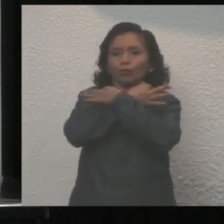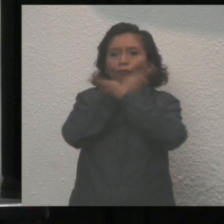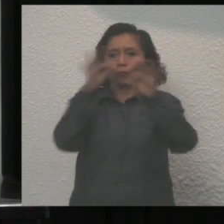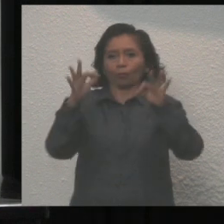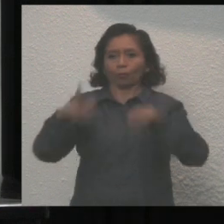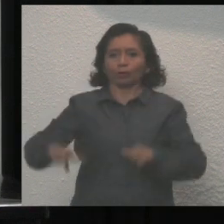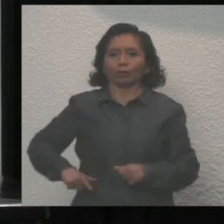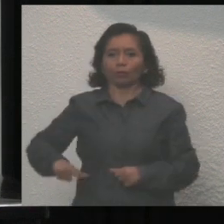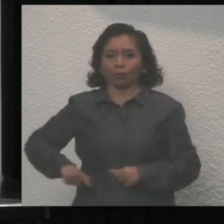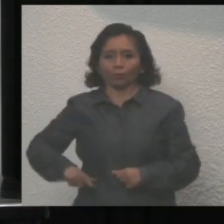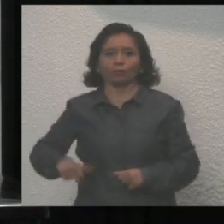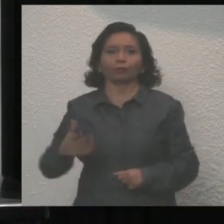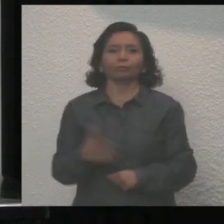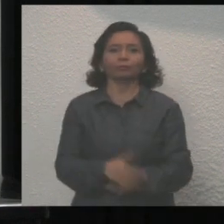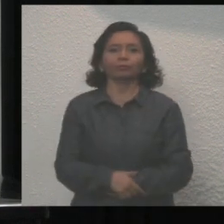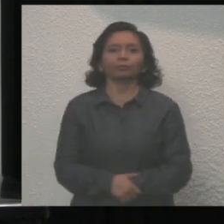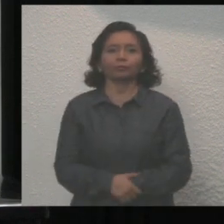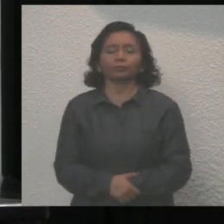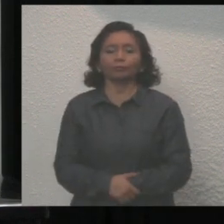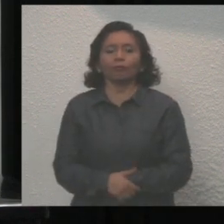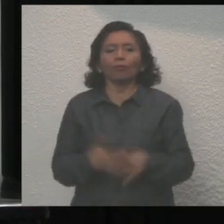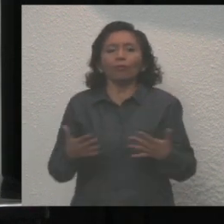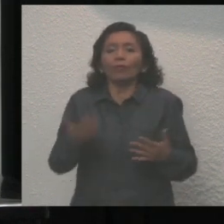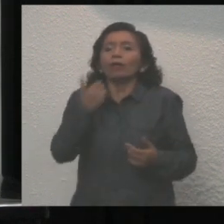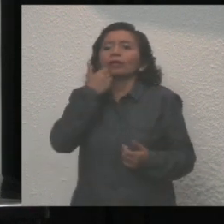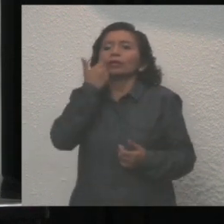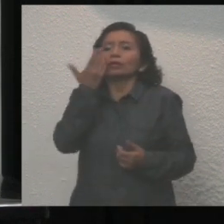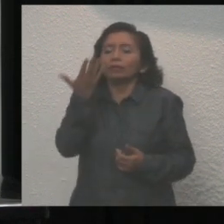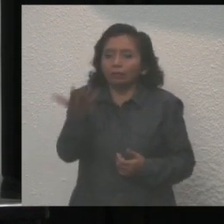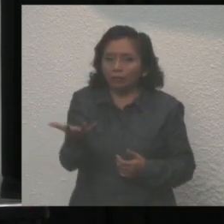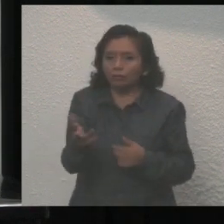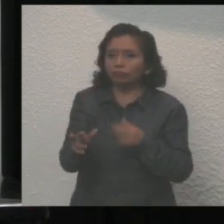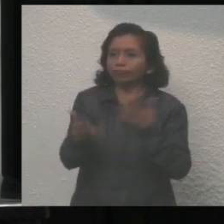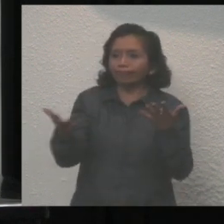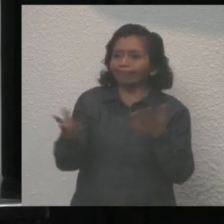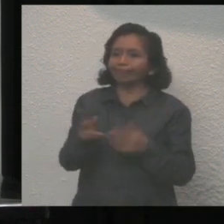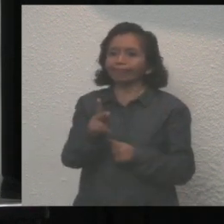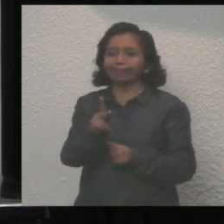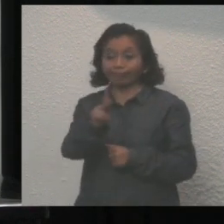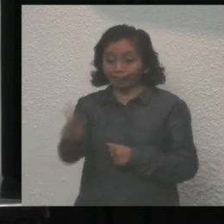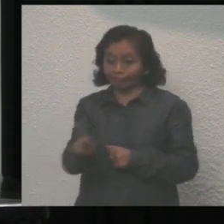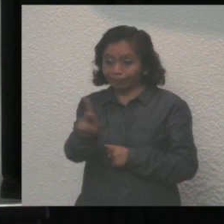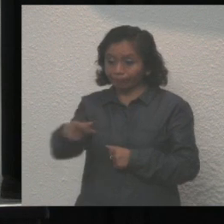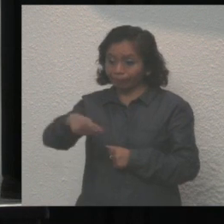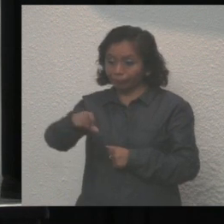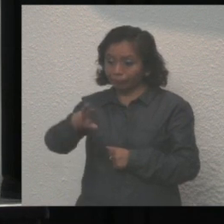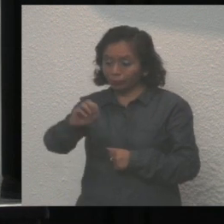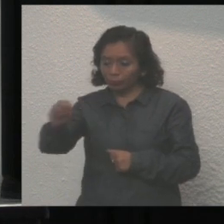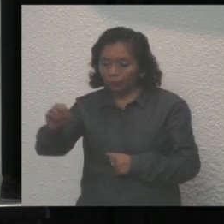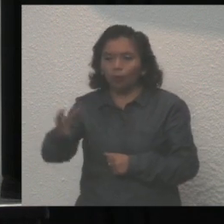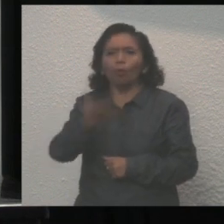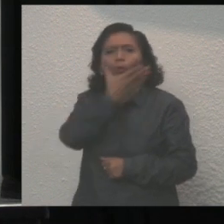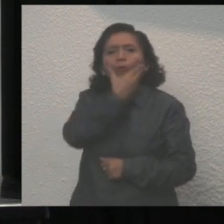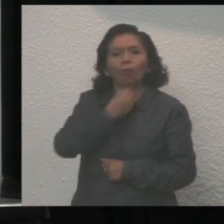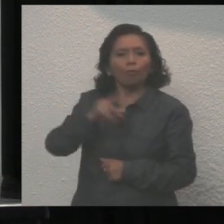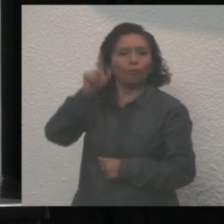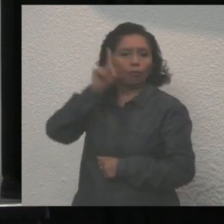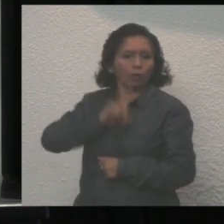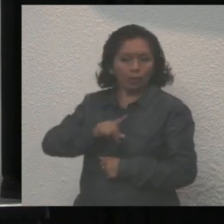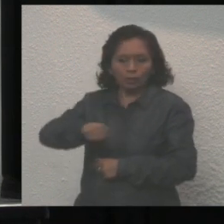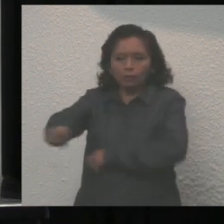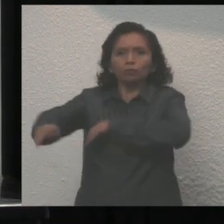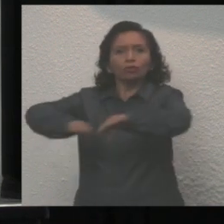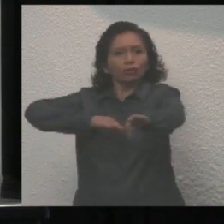del titular del Poder Ejecutivo, quiero hacer un reconocimiento al pueblo de Quintana Roo, a las mujeres y hombres que con su